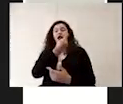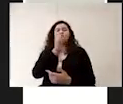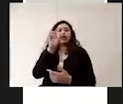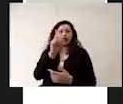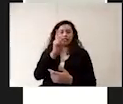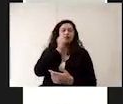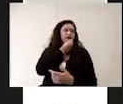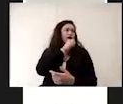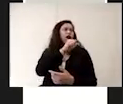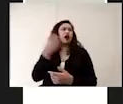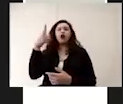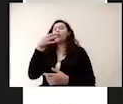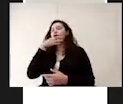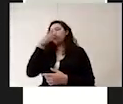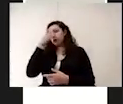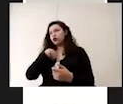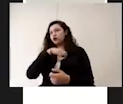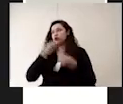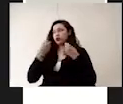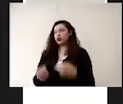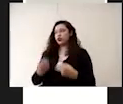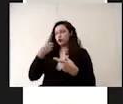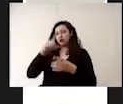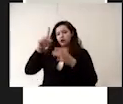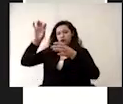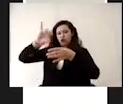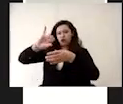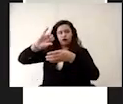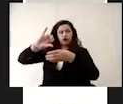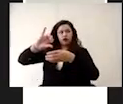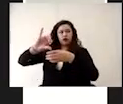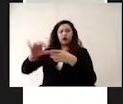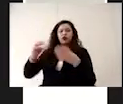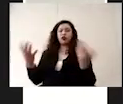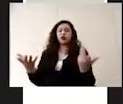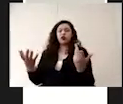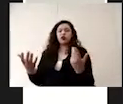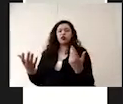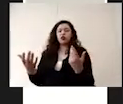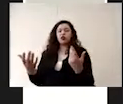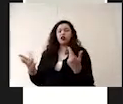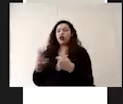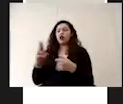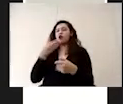asegurarnos que el agua que vamos a colectar para la toma sea lo más confiable posible.